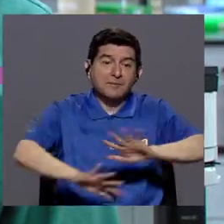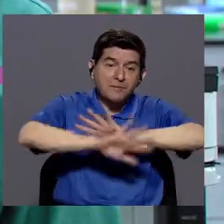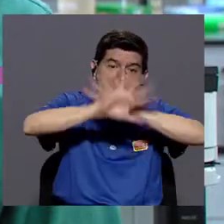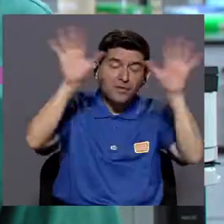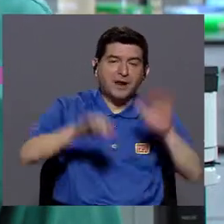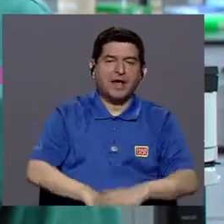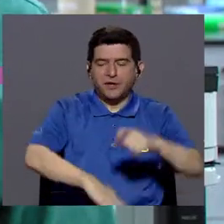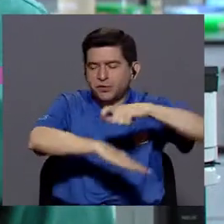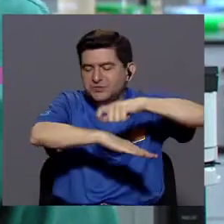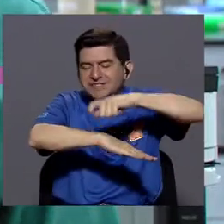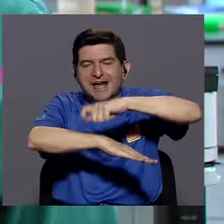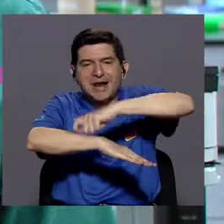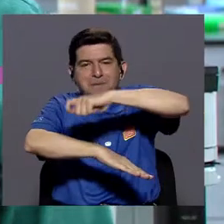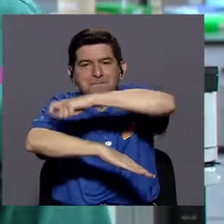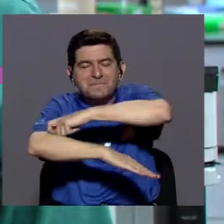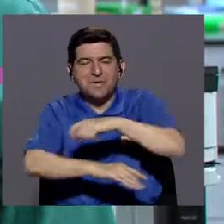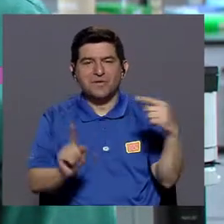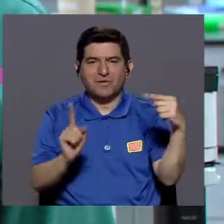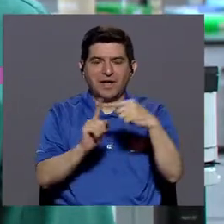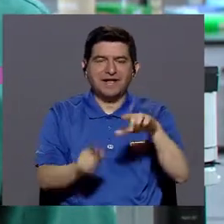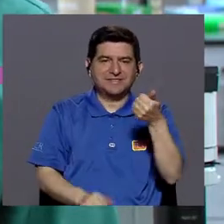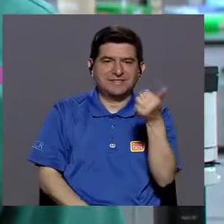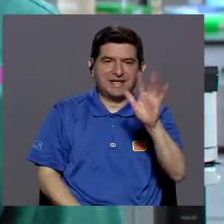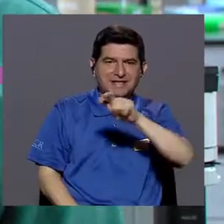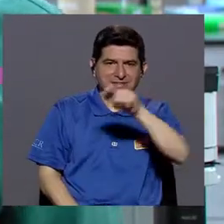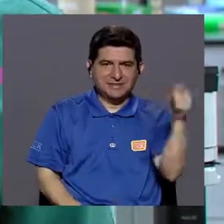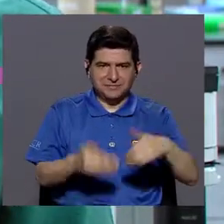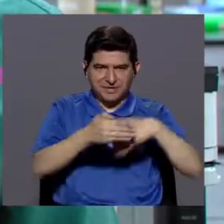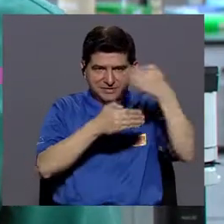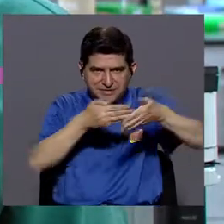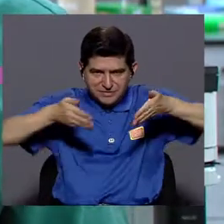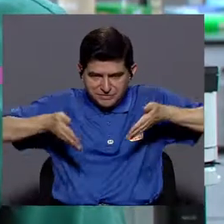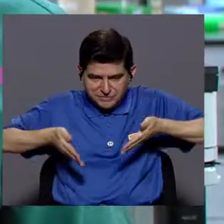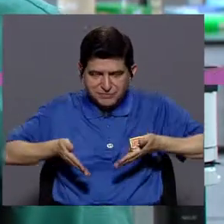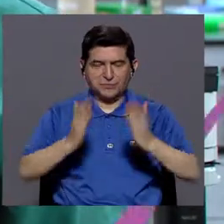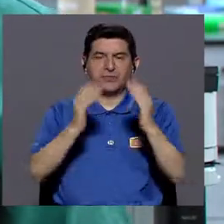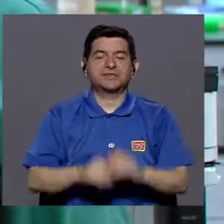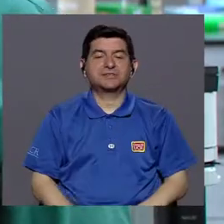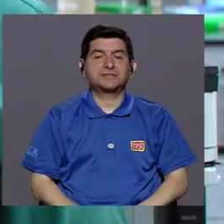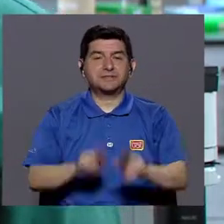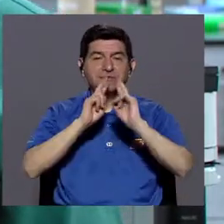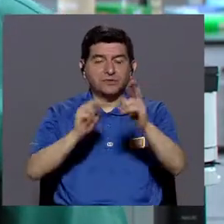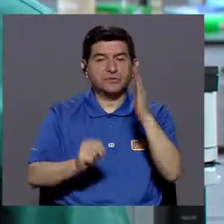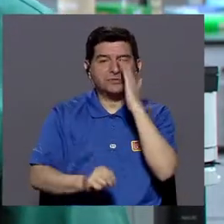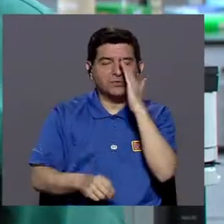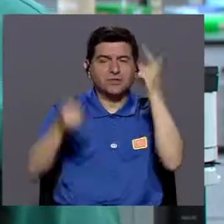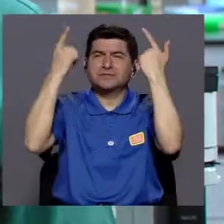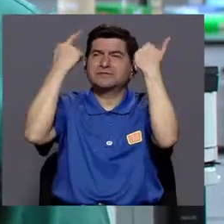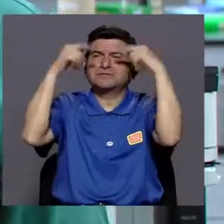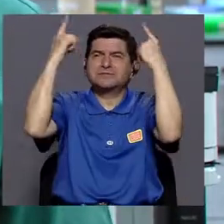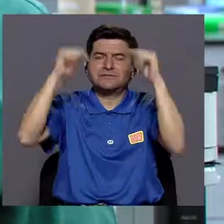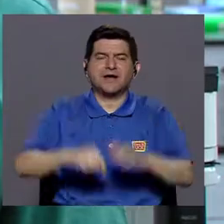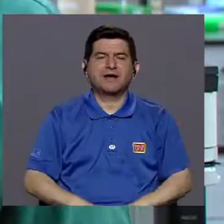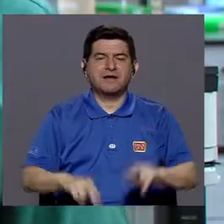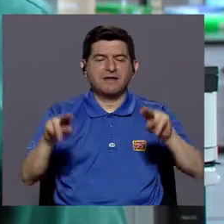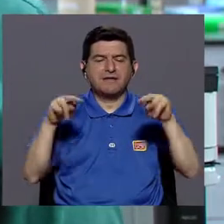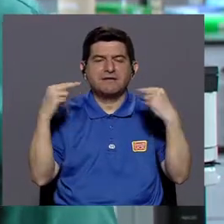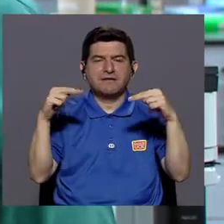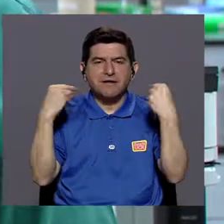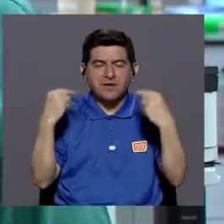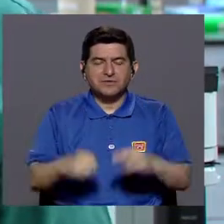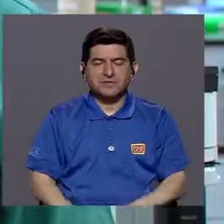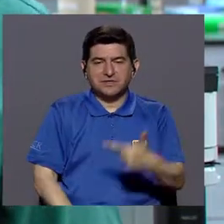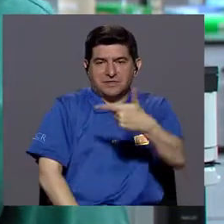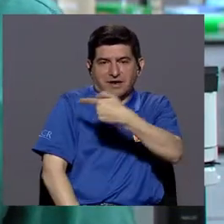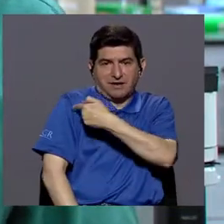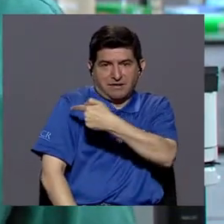ejemplo más claro es nuevamente el sarampión, que la vacuna se tiene que poner hasta los 15 meses después de nacido, porque la respuesta de la madre es muy